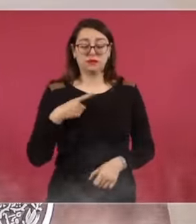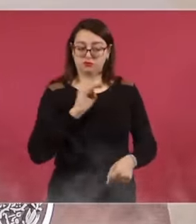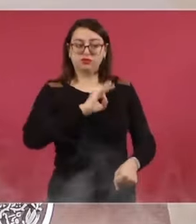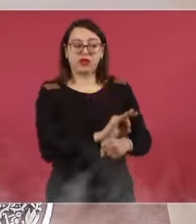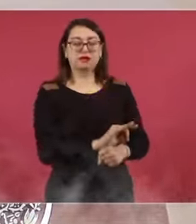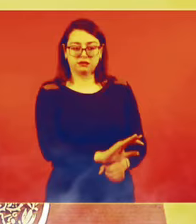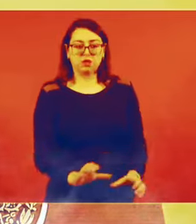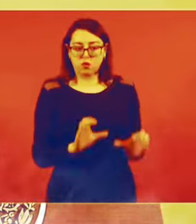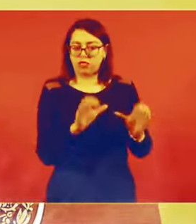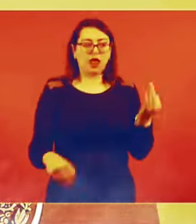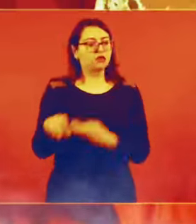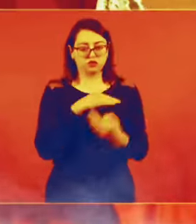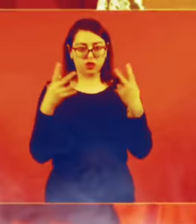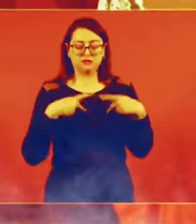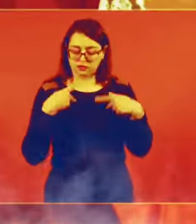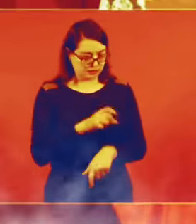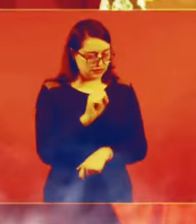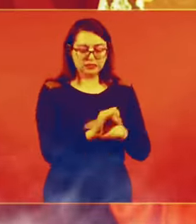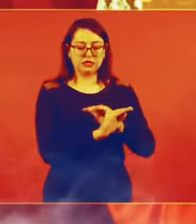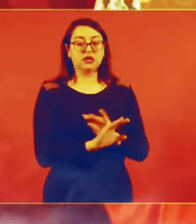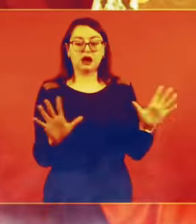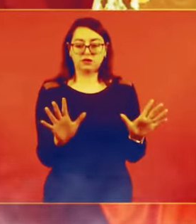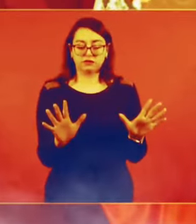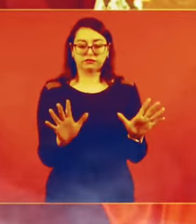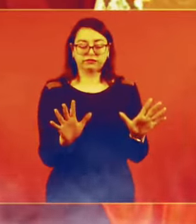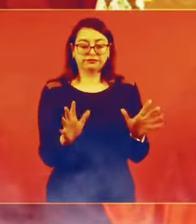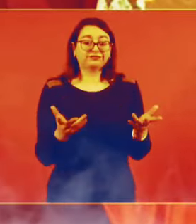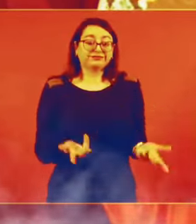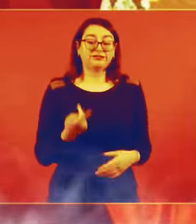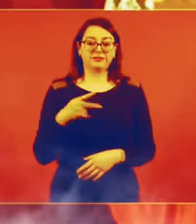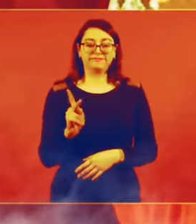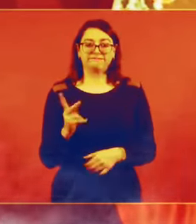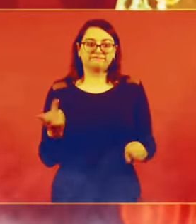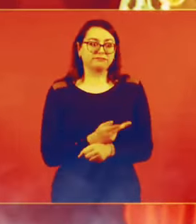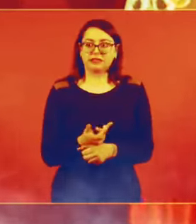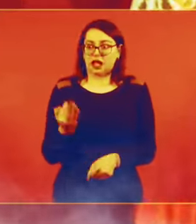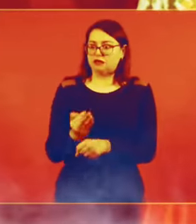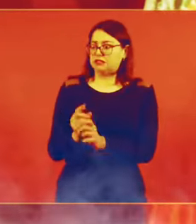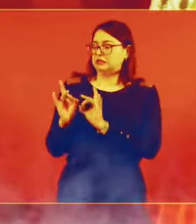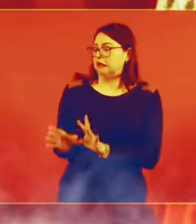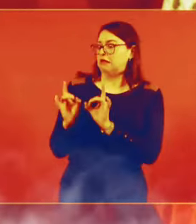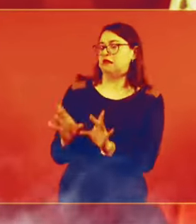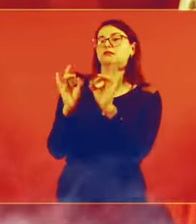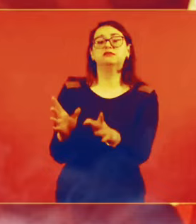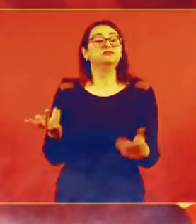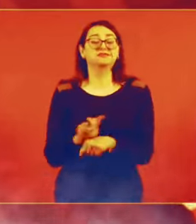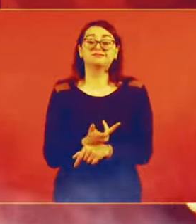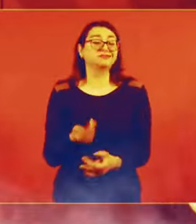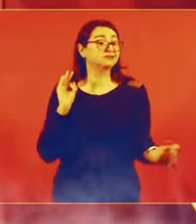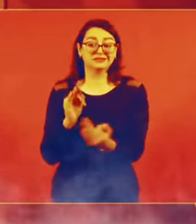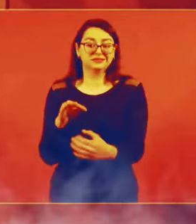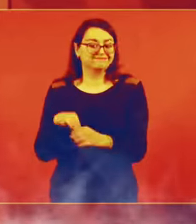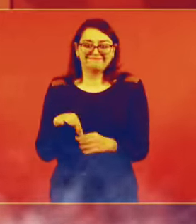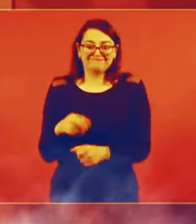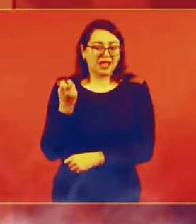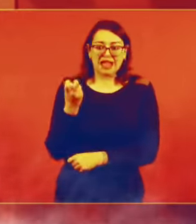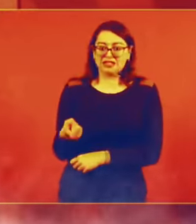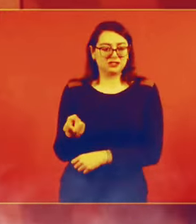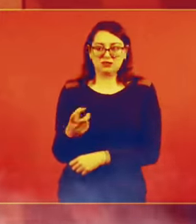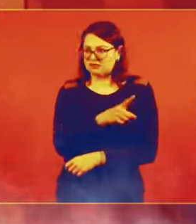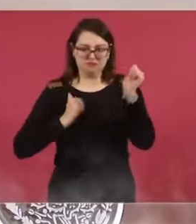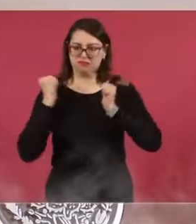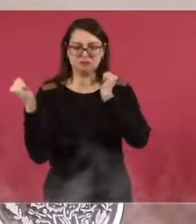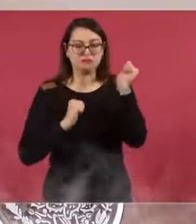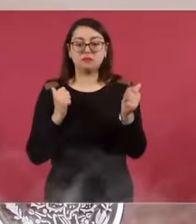cuidar a todos. Nada más decirles que estamos viviendo temporada electoral, y son tiempos de